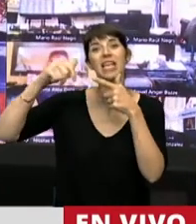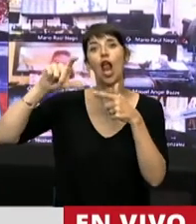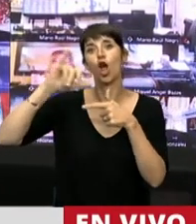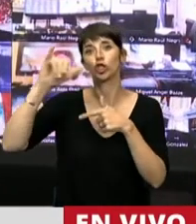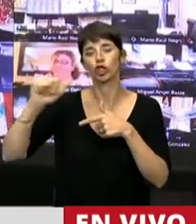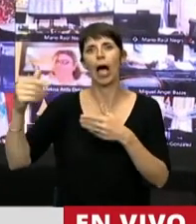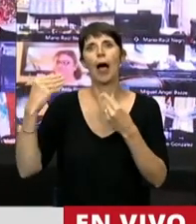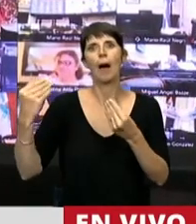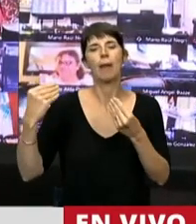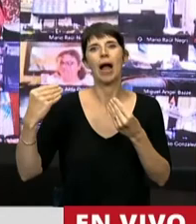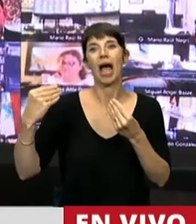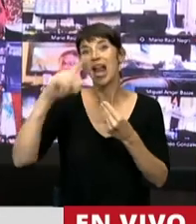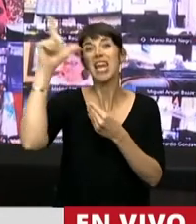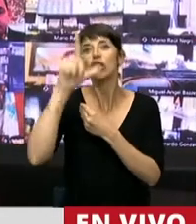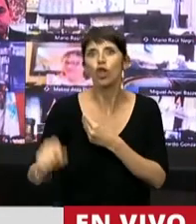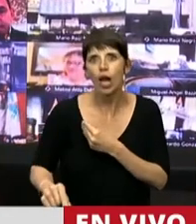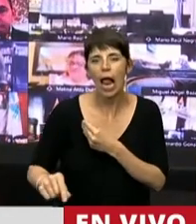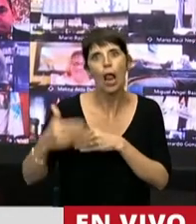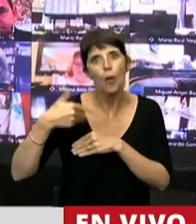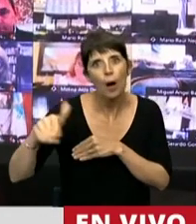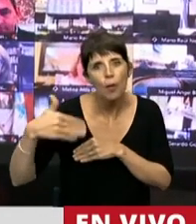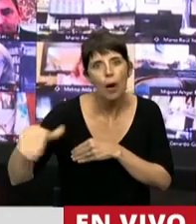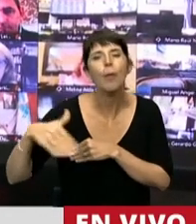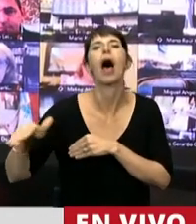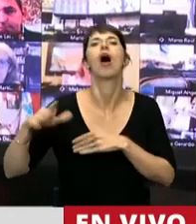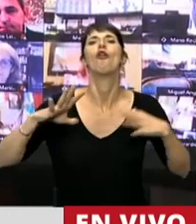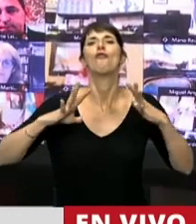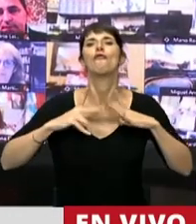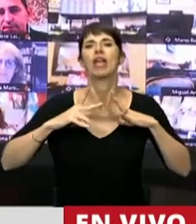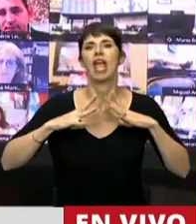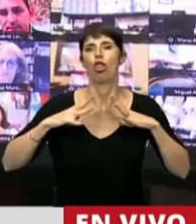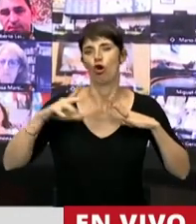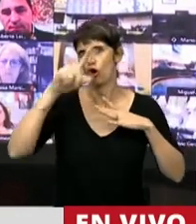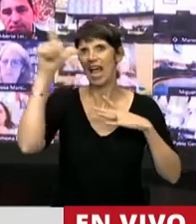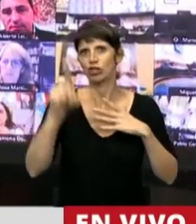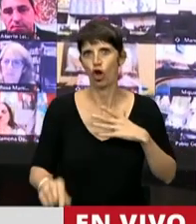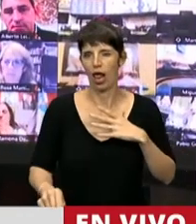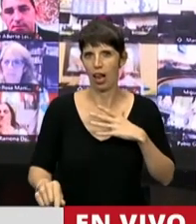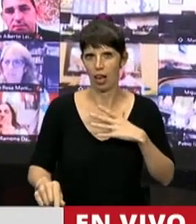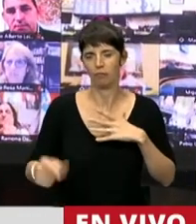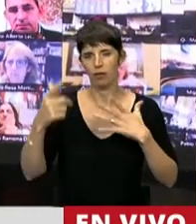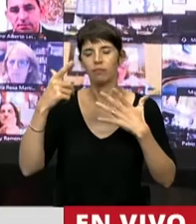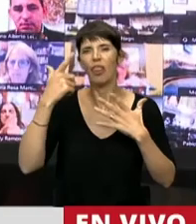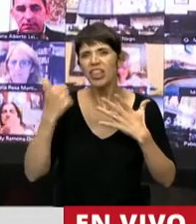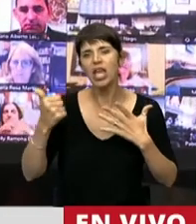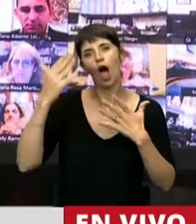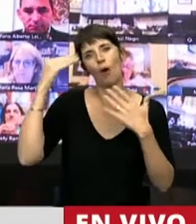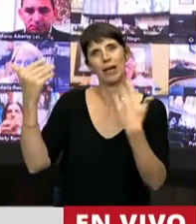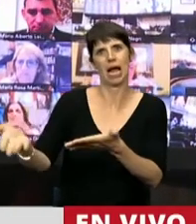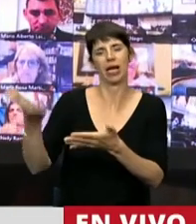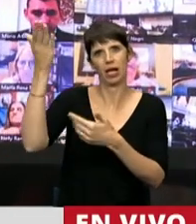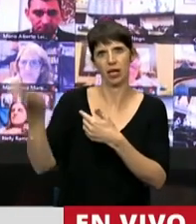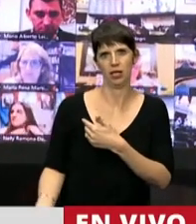12 de noviembre a nivel nacional, feriado nacional para rendir honor y valor